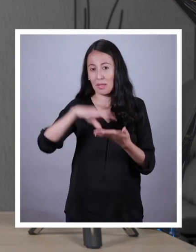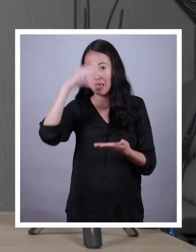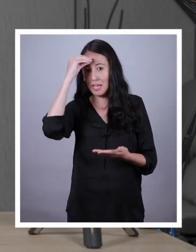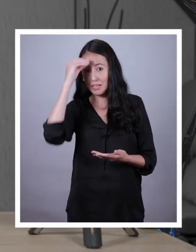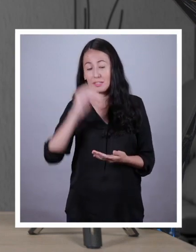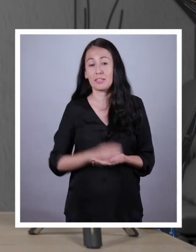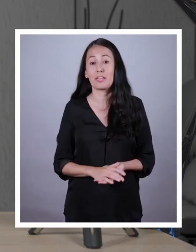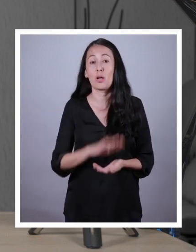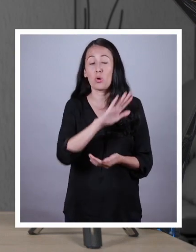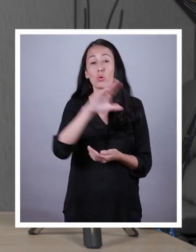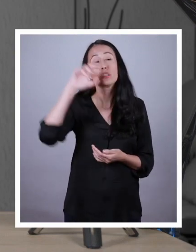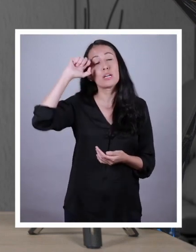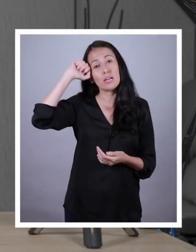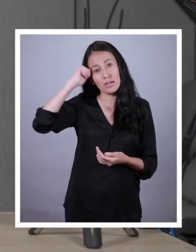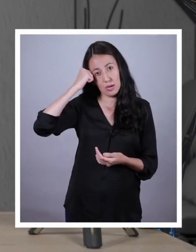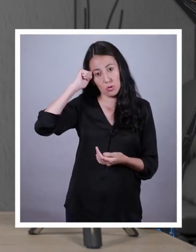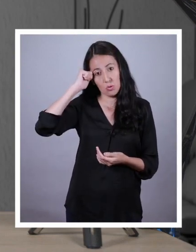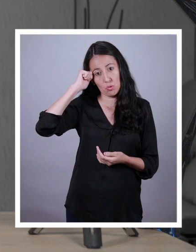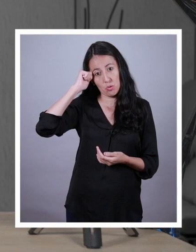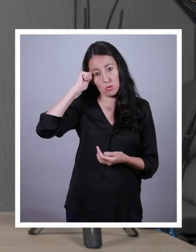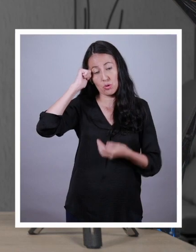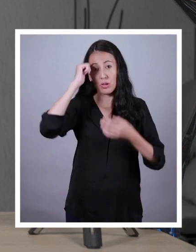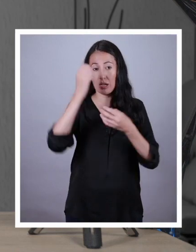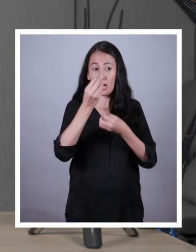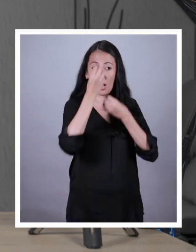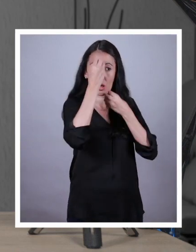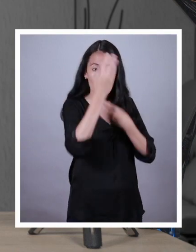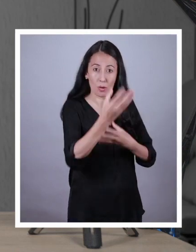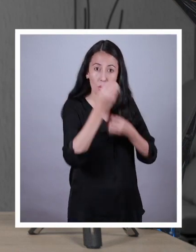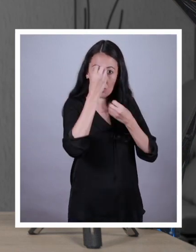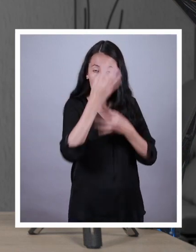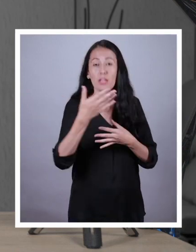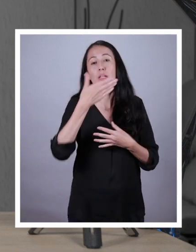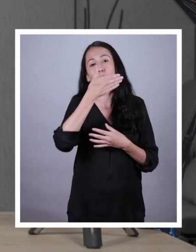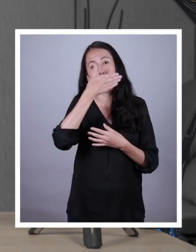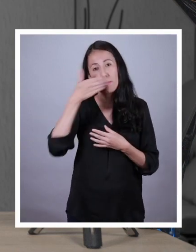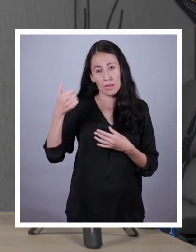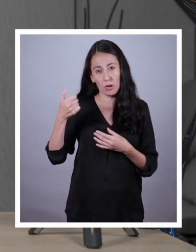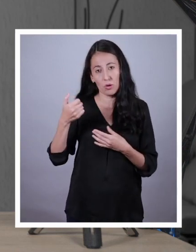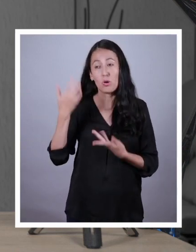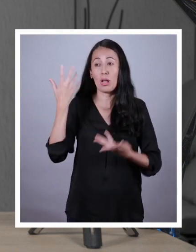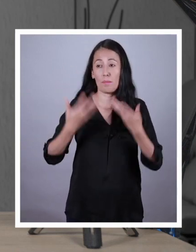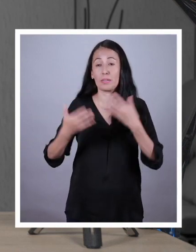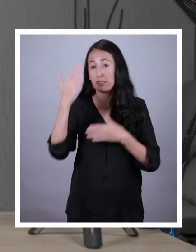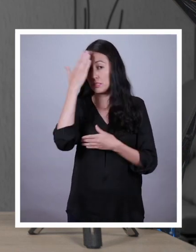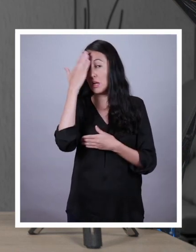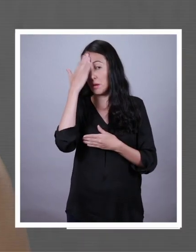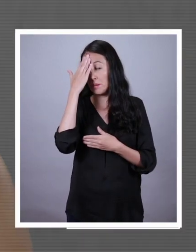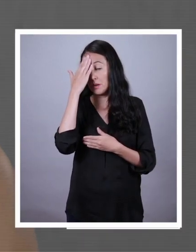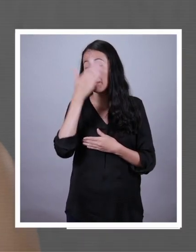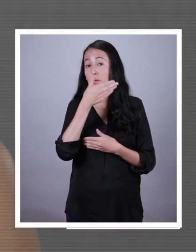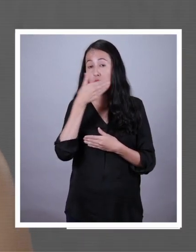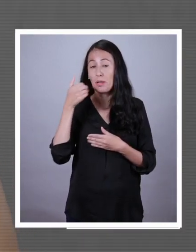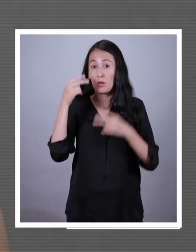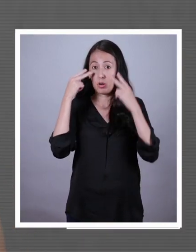nuevo Recuerden, estar informado siempre va a ser mejor que hacer cosas sin conocimiento de lo que puede pasar